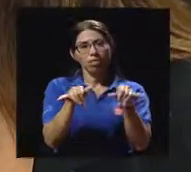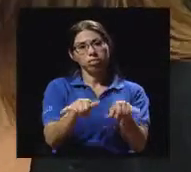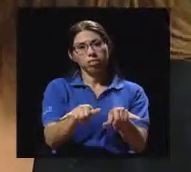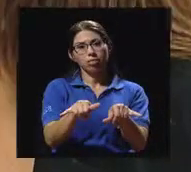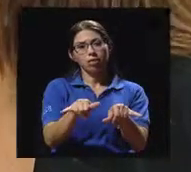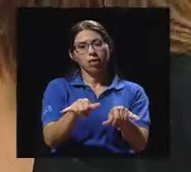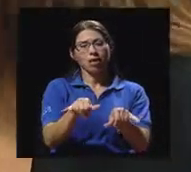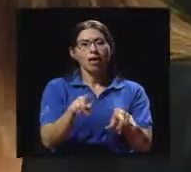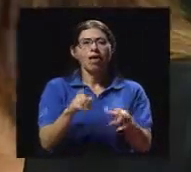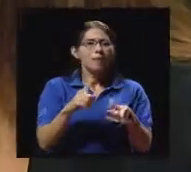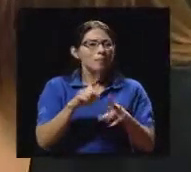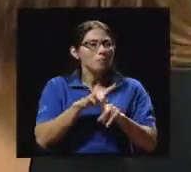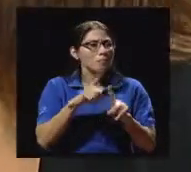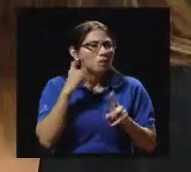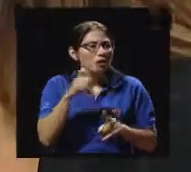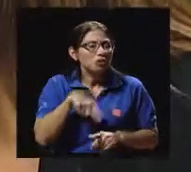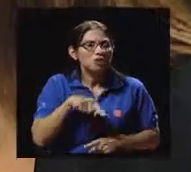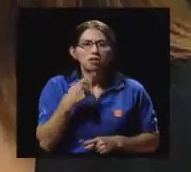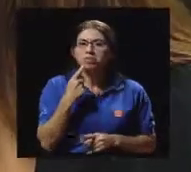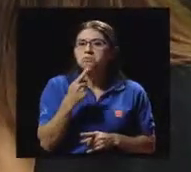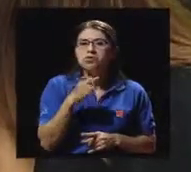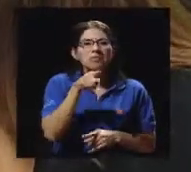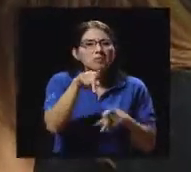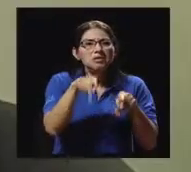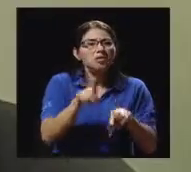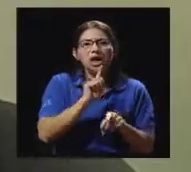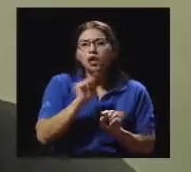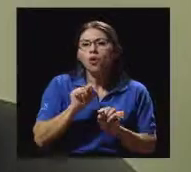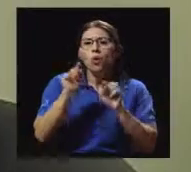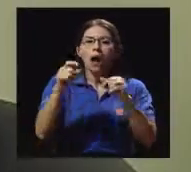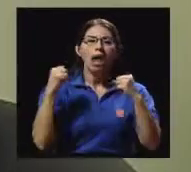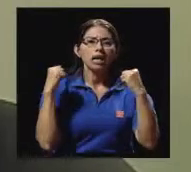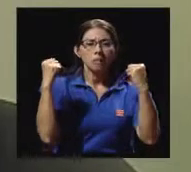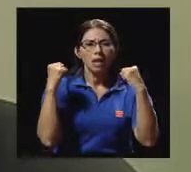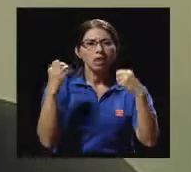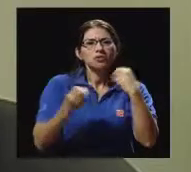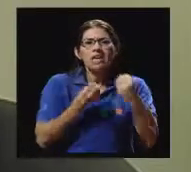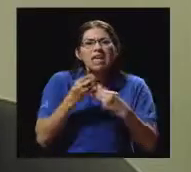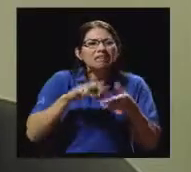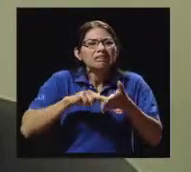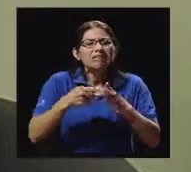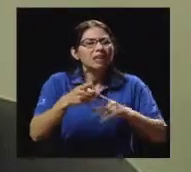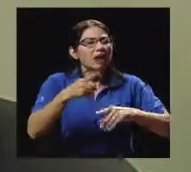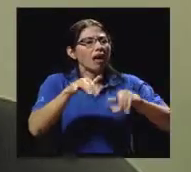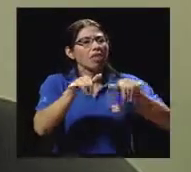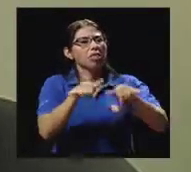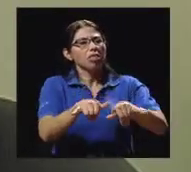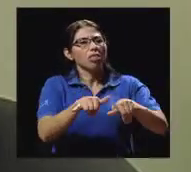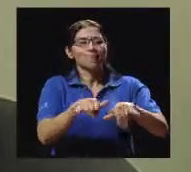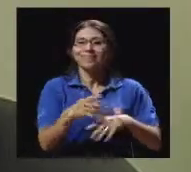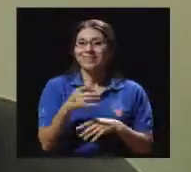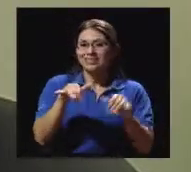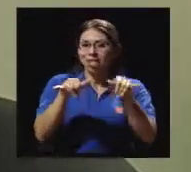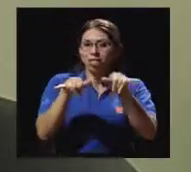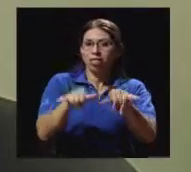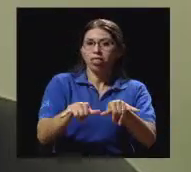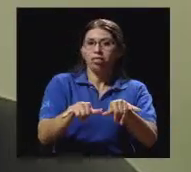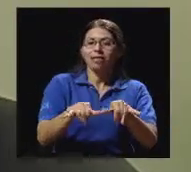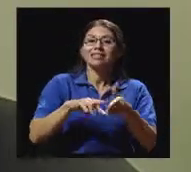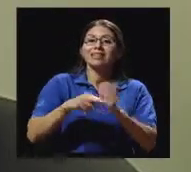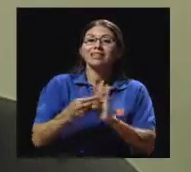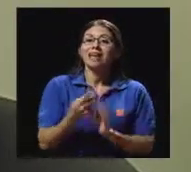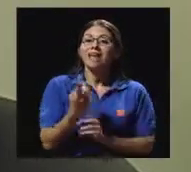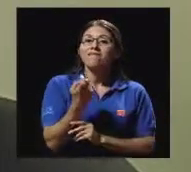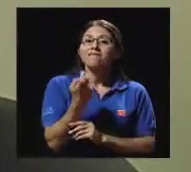clasificar o definir qué es el sedentarismo? El sedentarismo, la falta de actividad física durante 30 minutos